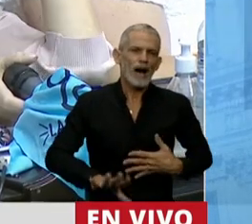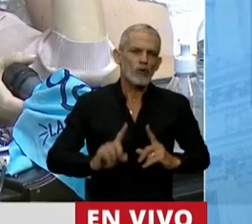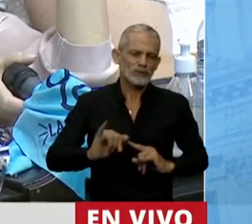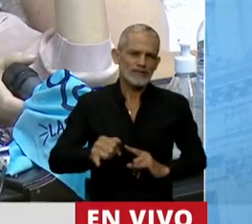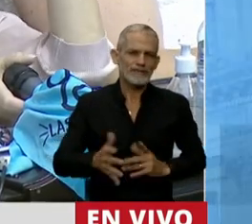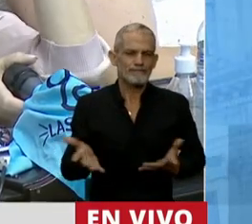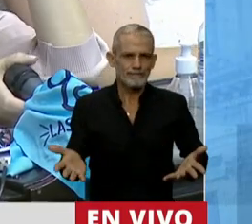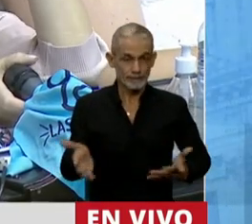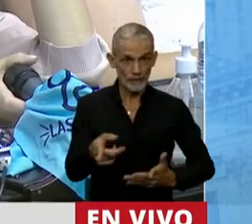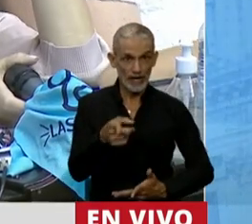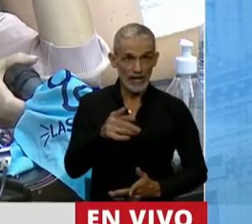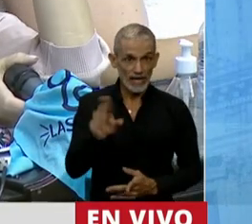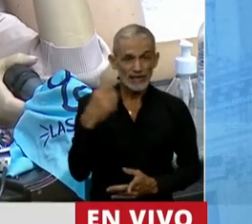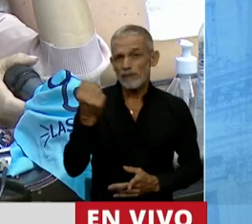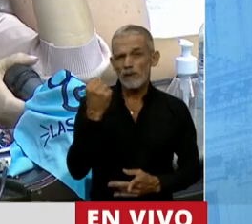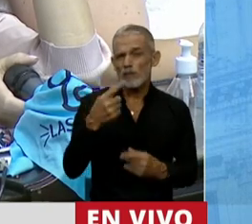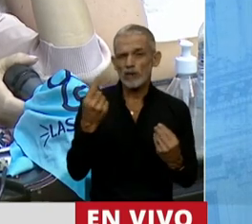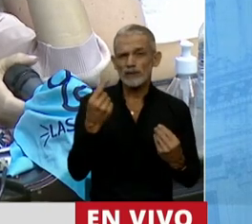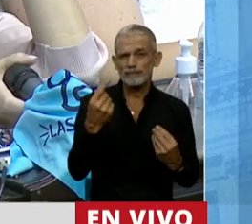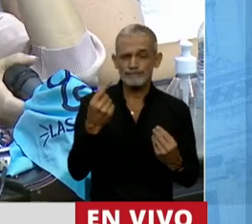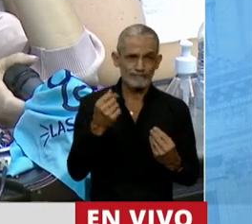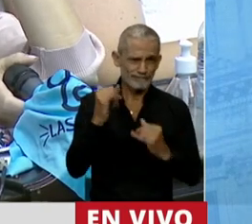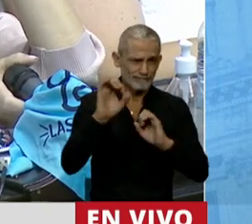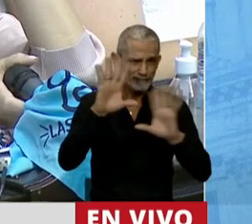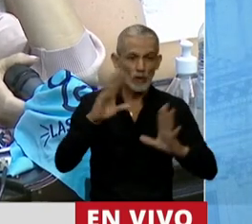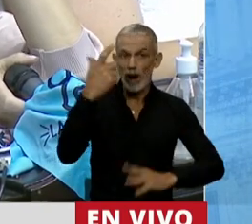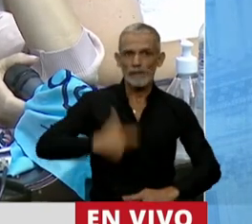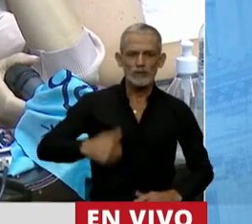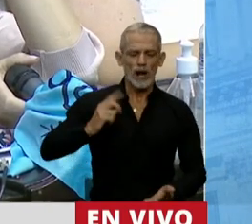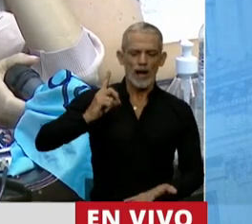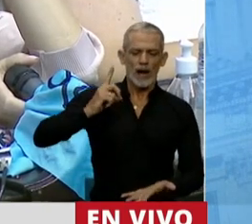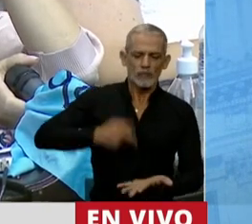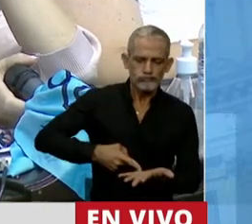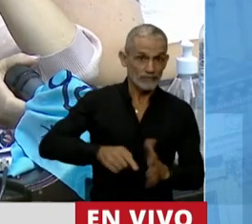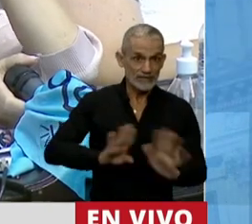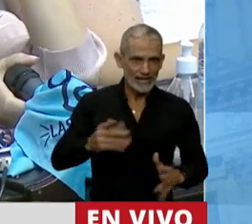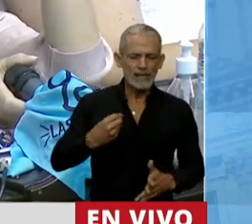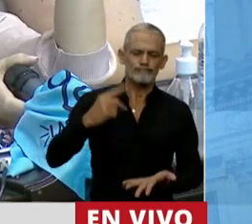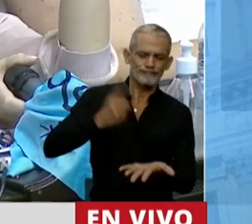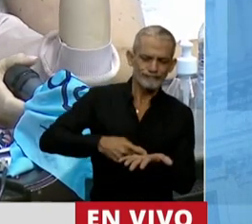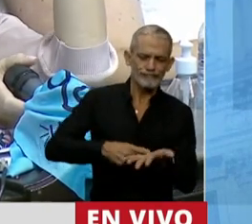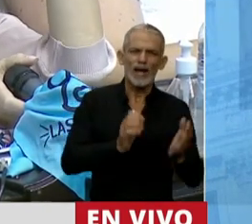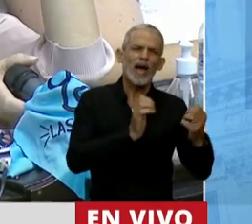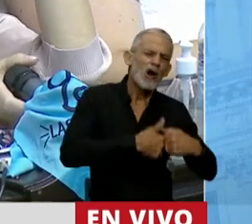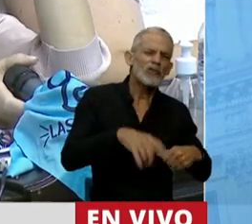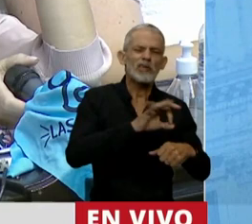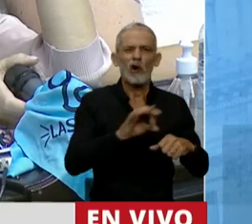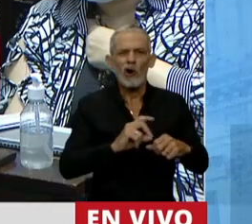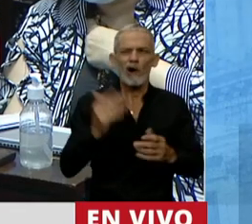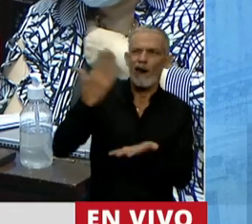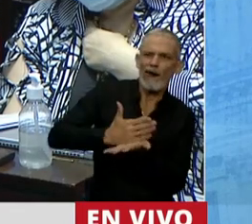sentido, también me parece importante aclarar que cuando una persona ha tomado esta decisión, ni la clandestinidad ni la